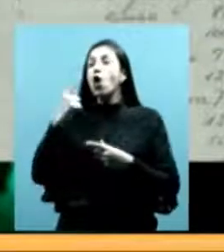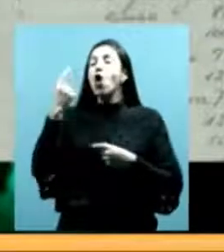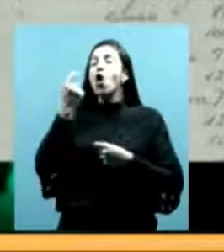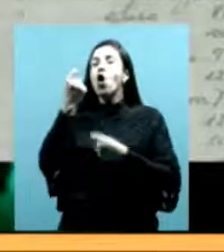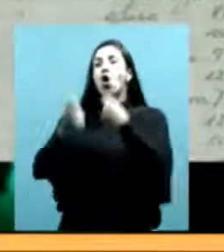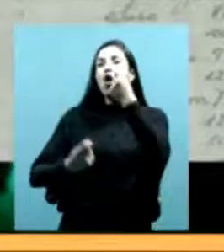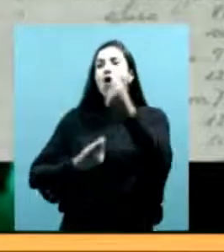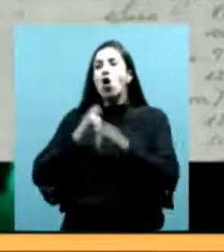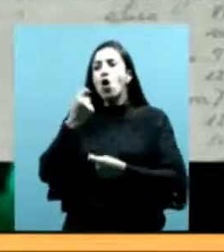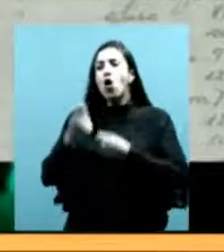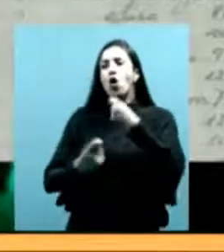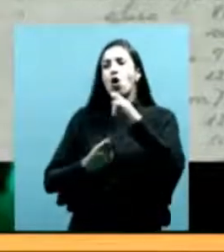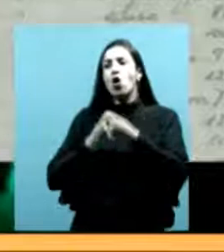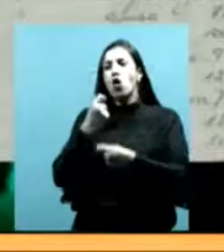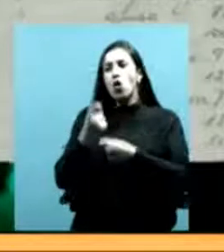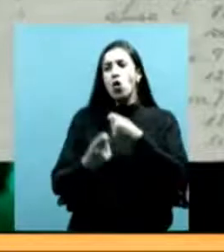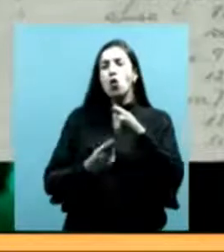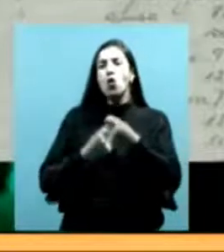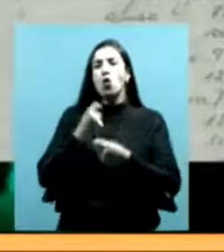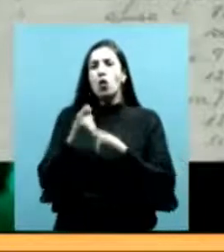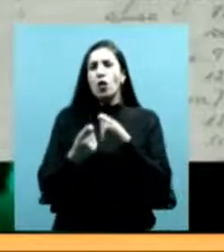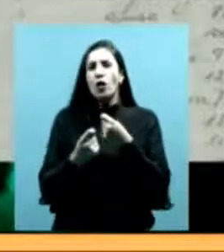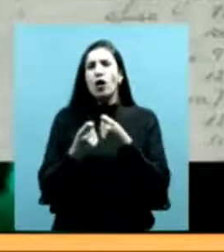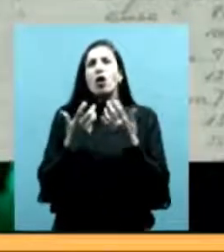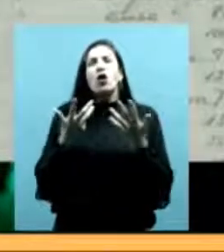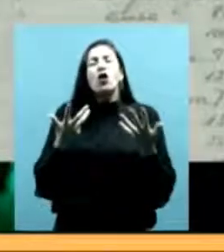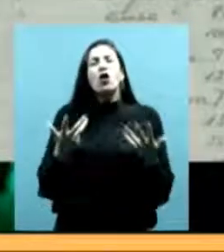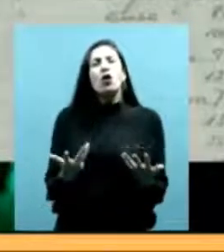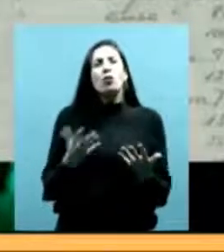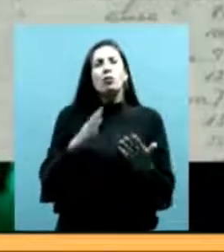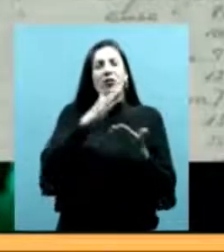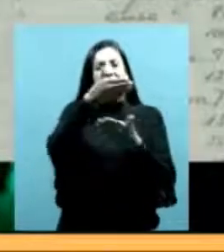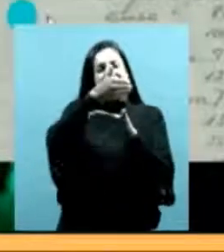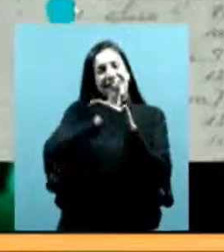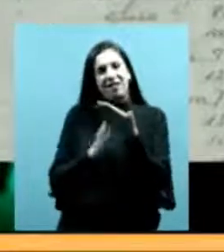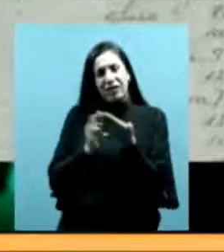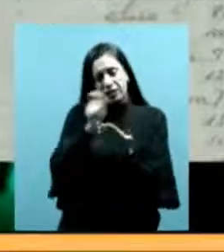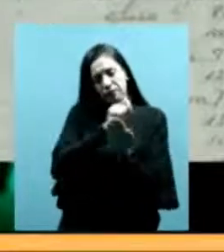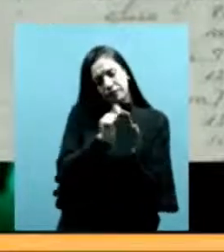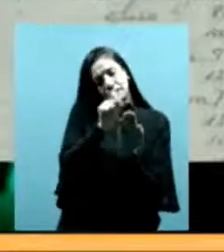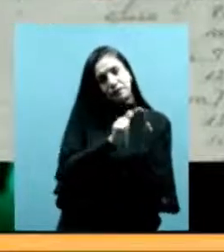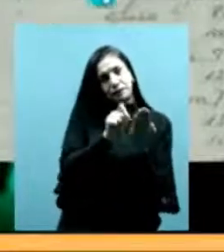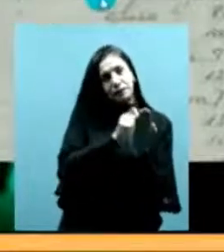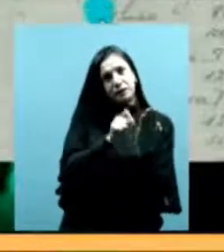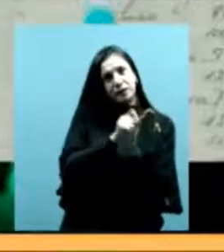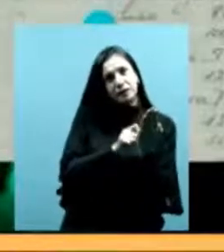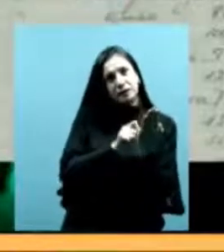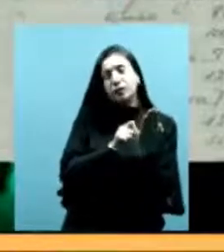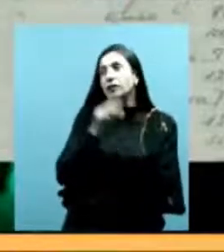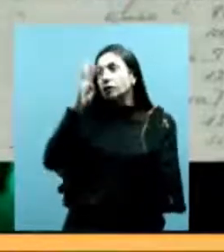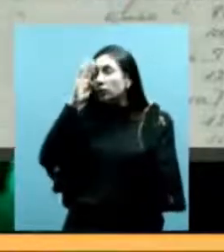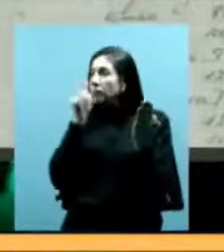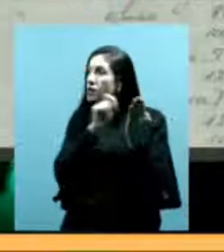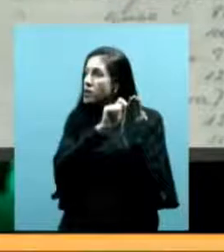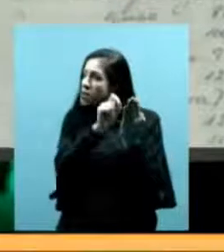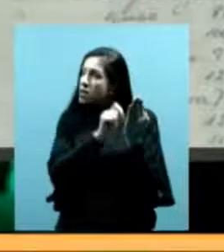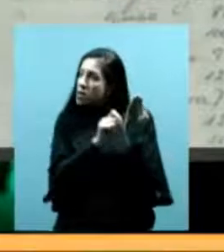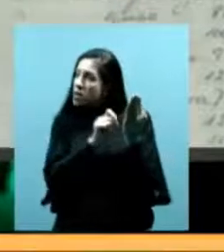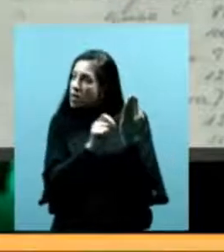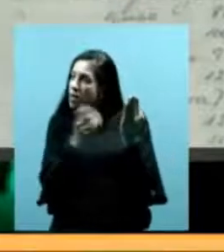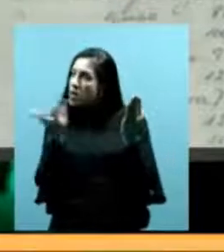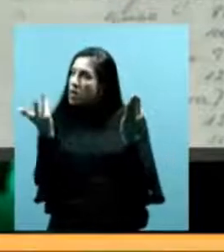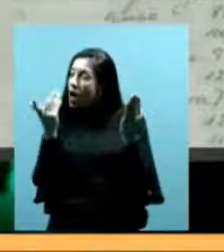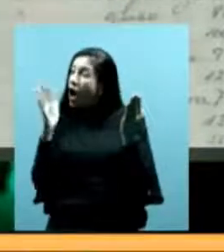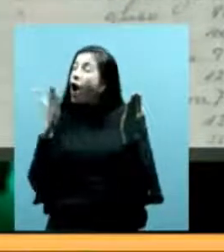que fueron llegando a la Patagonia y que anotaban en sus libretas todo lo que les fiaban a los